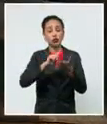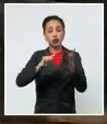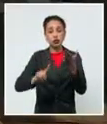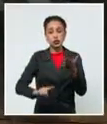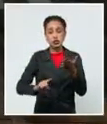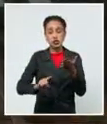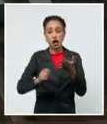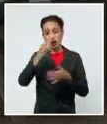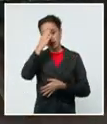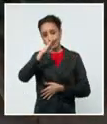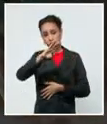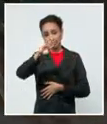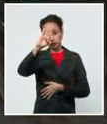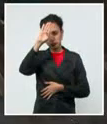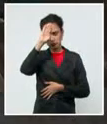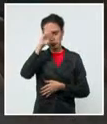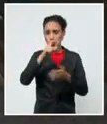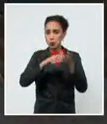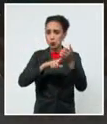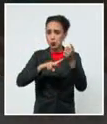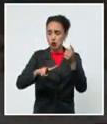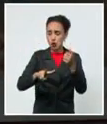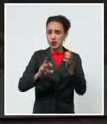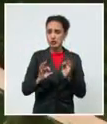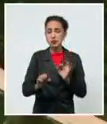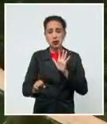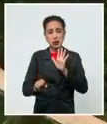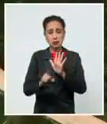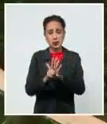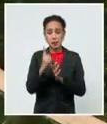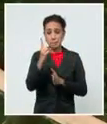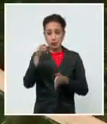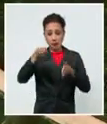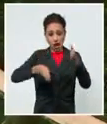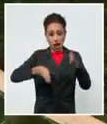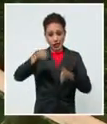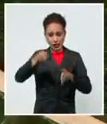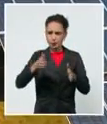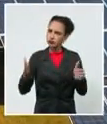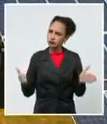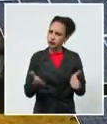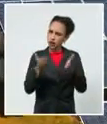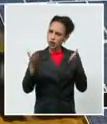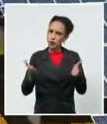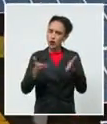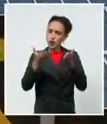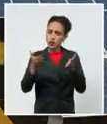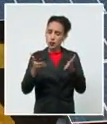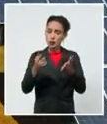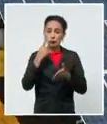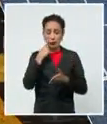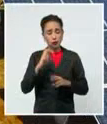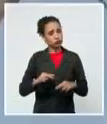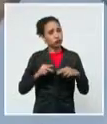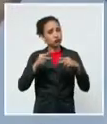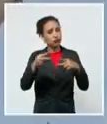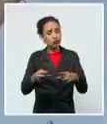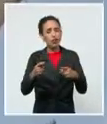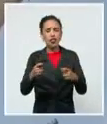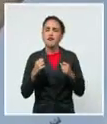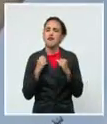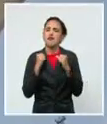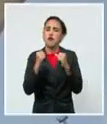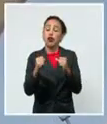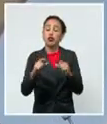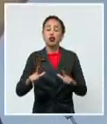en la nación a las provincias que inician la primera etapa de recuperación e insistió en el rigor de